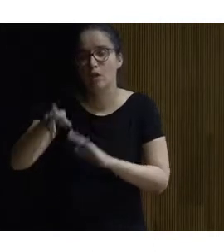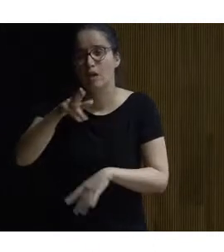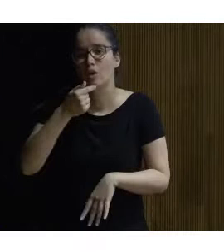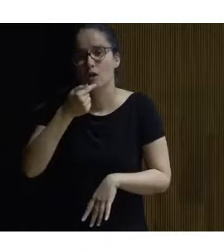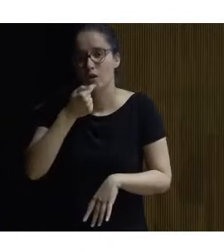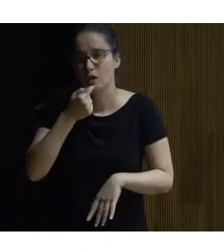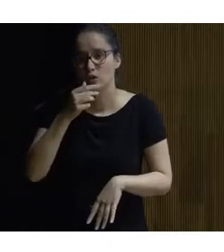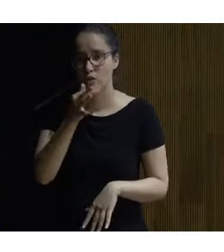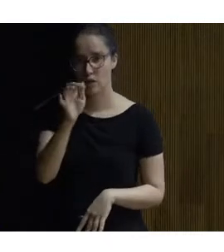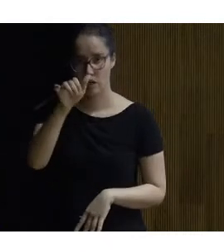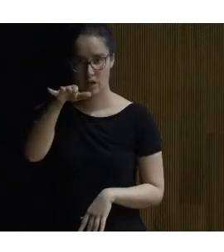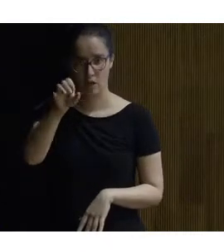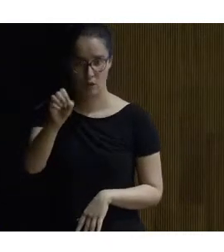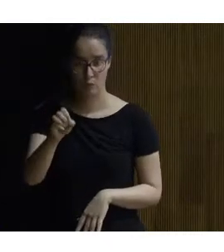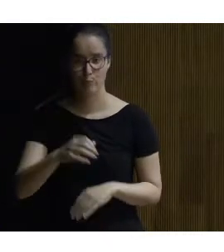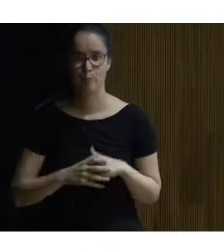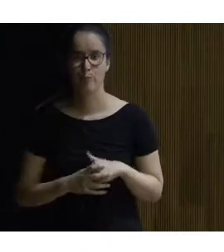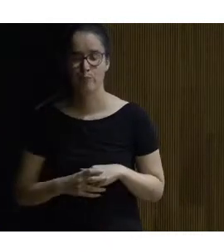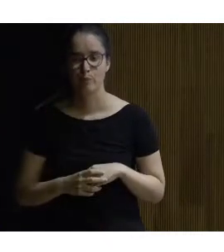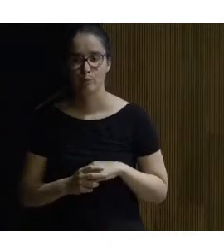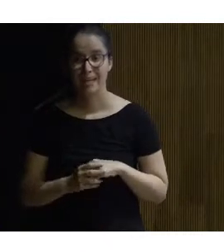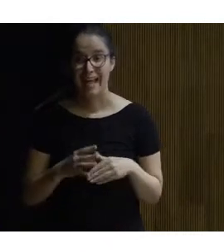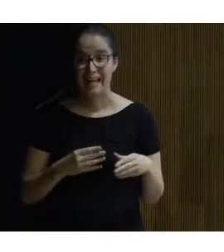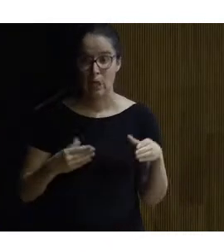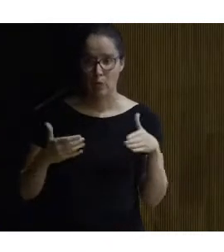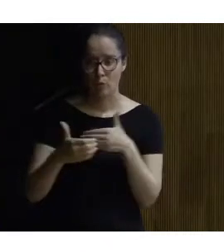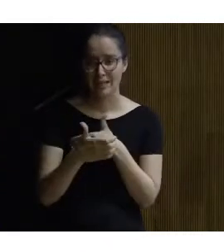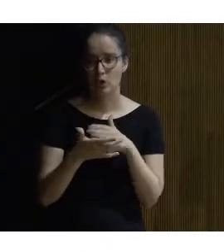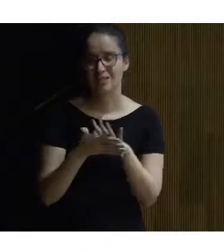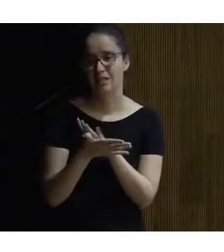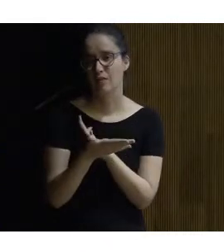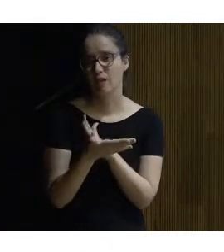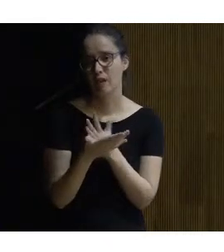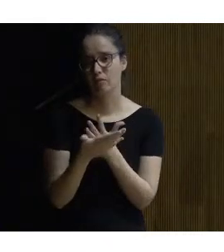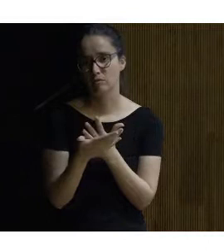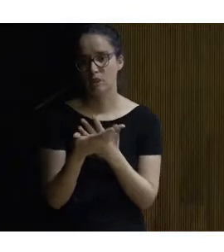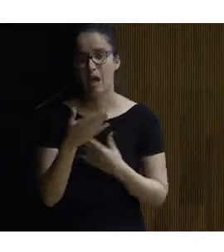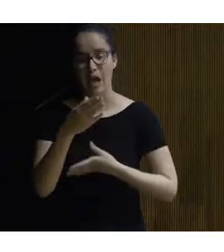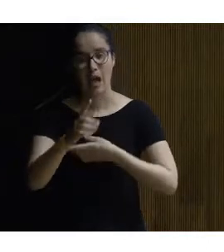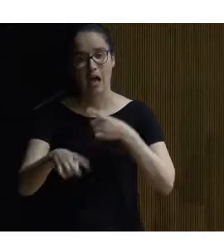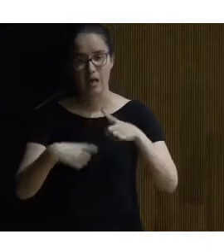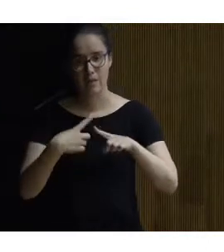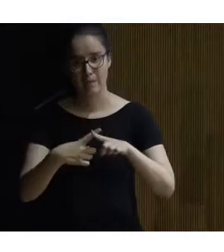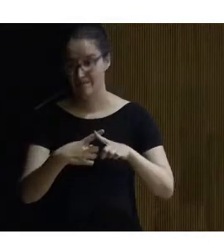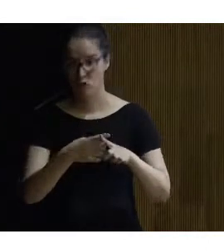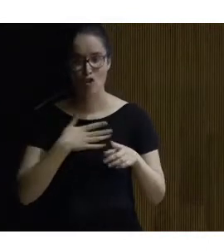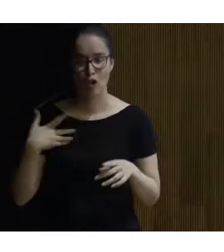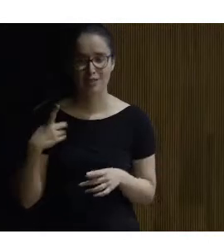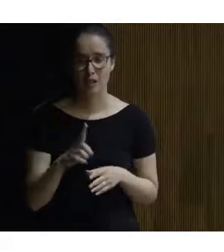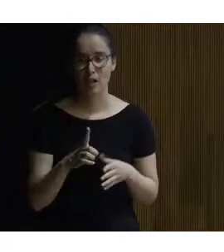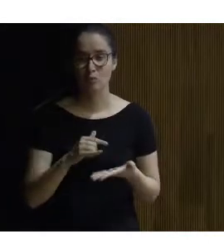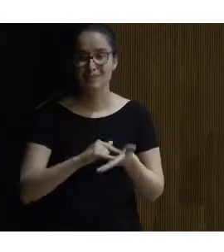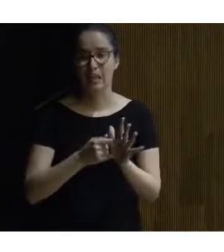que acaba de decir Fernando el documento no es un documento y además se huyó de eso que dé soluciones